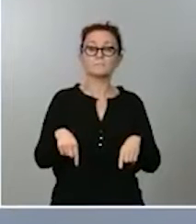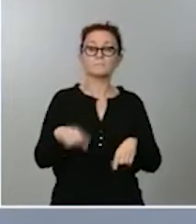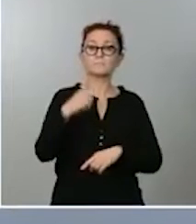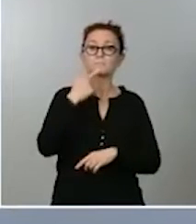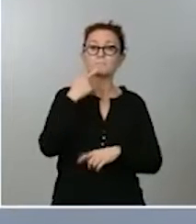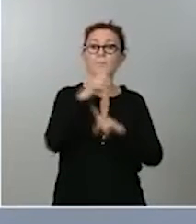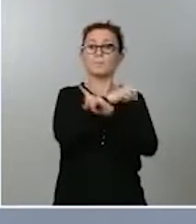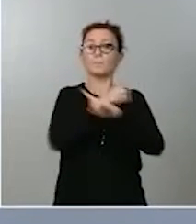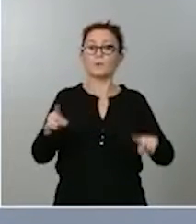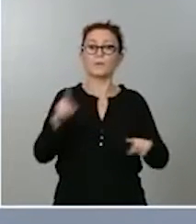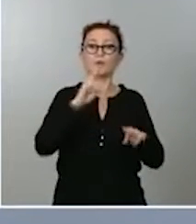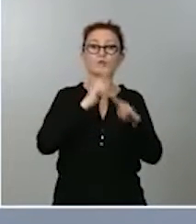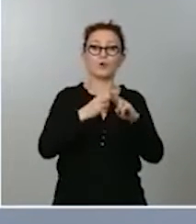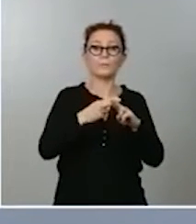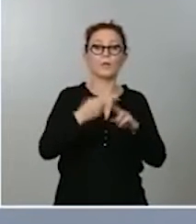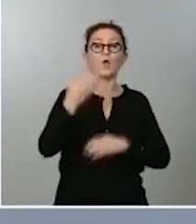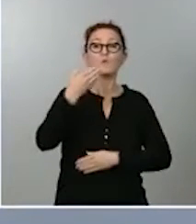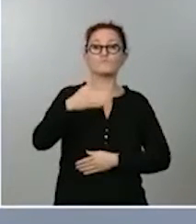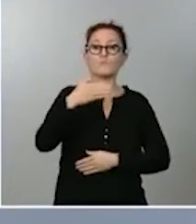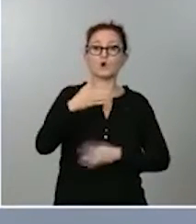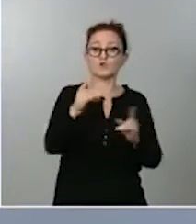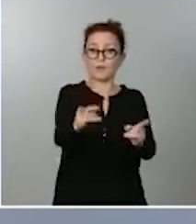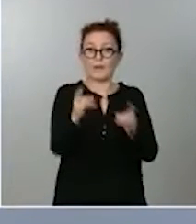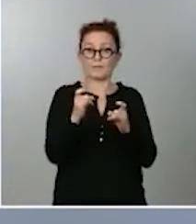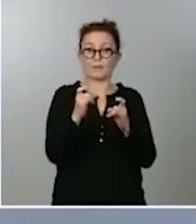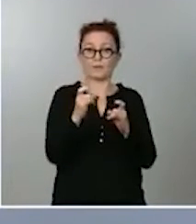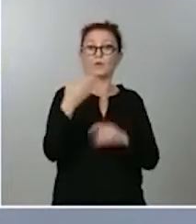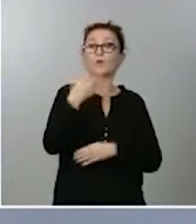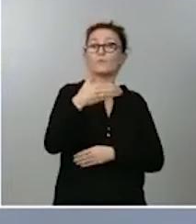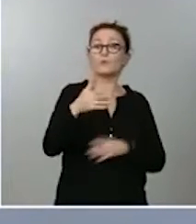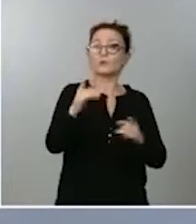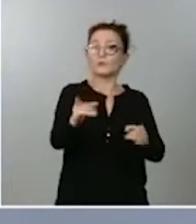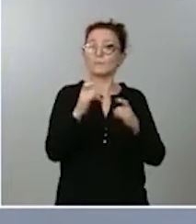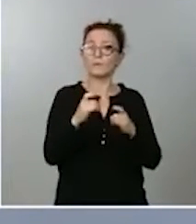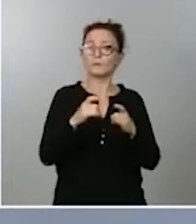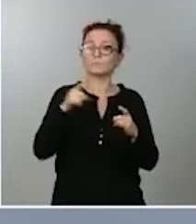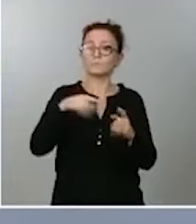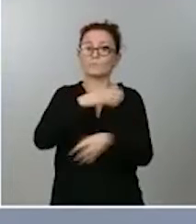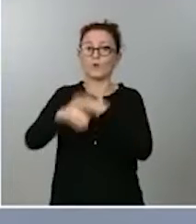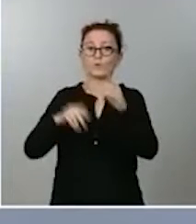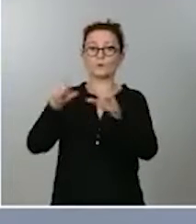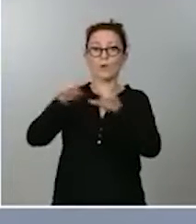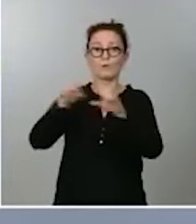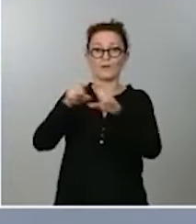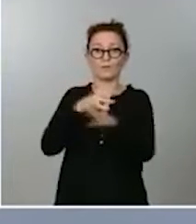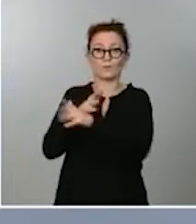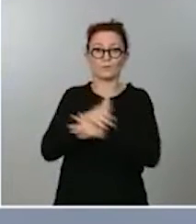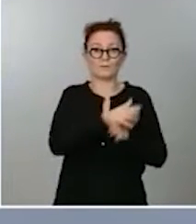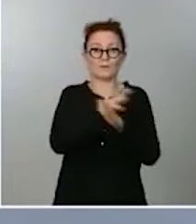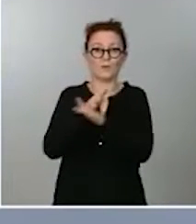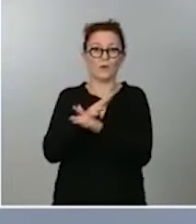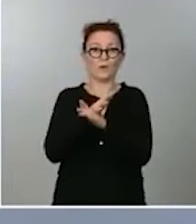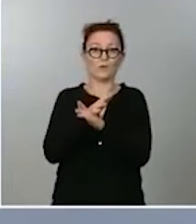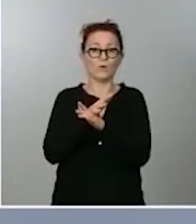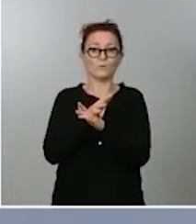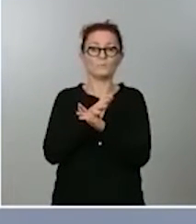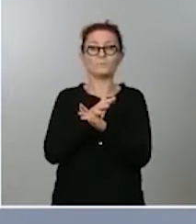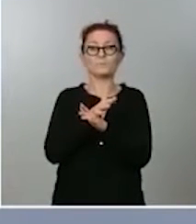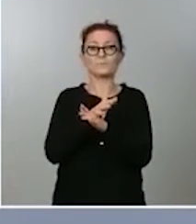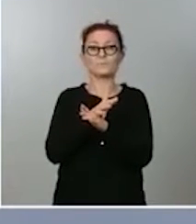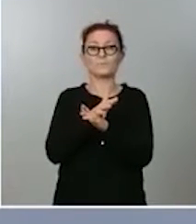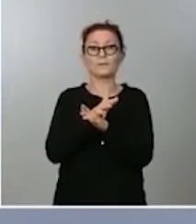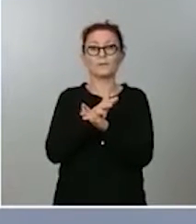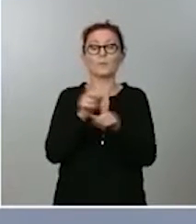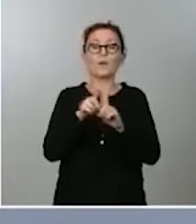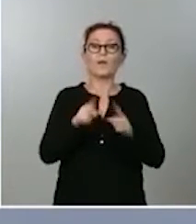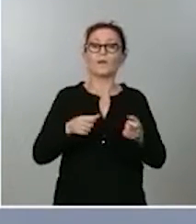bonos de captación. Los bonos de captación son un instrumento que utilizan los operadores de juego por el cual aparentemente conceden cantidades